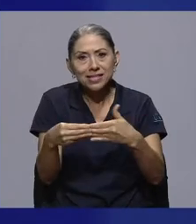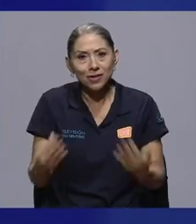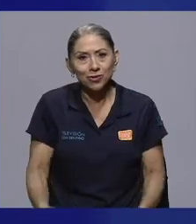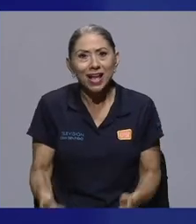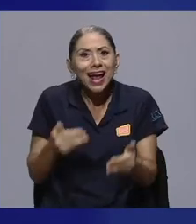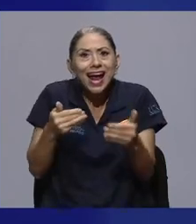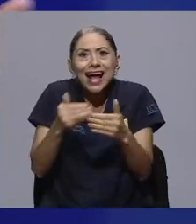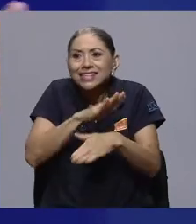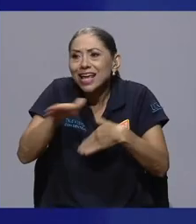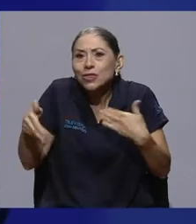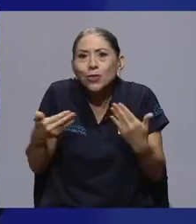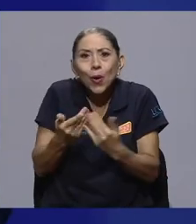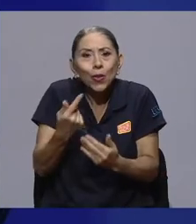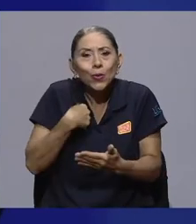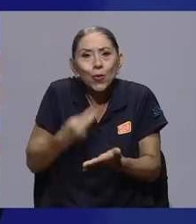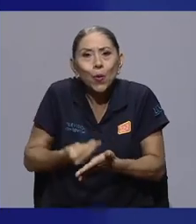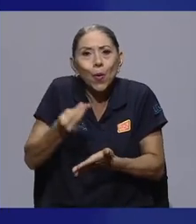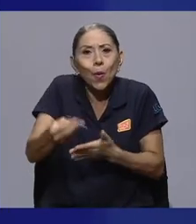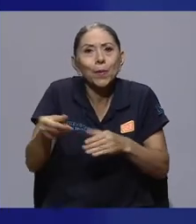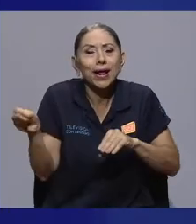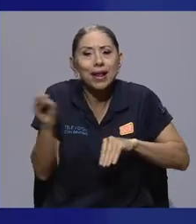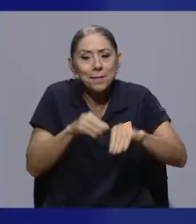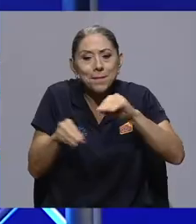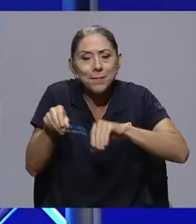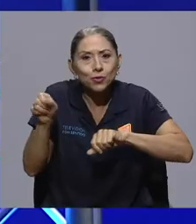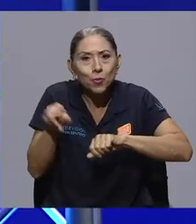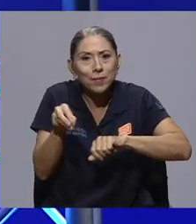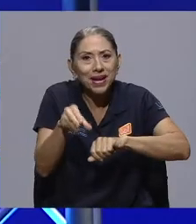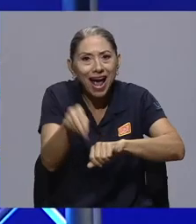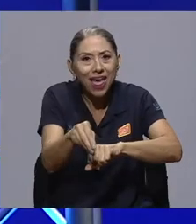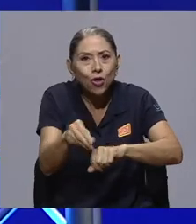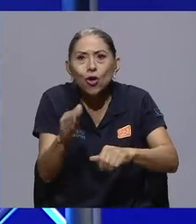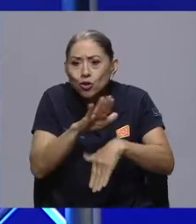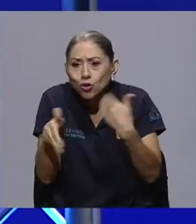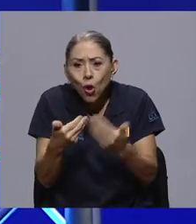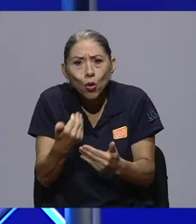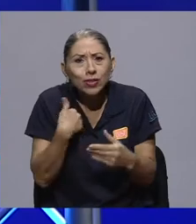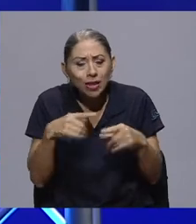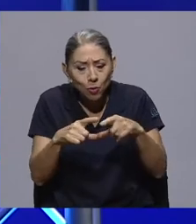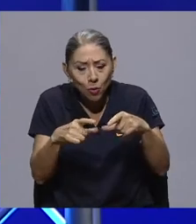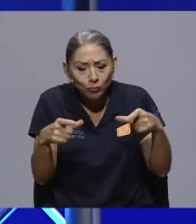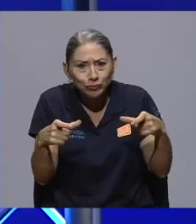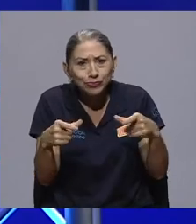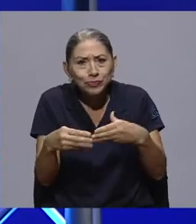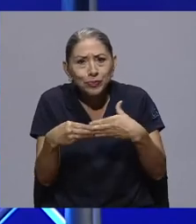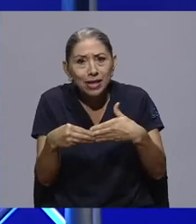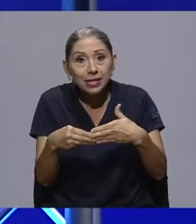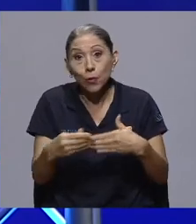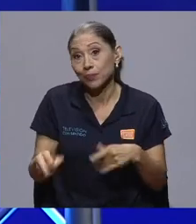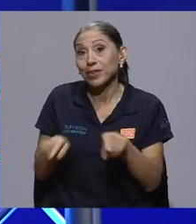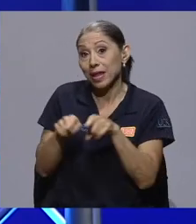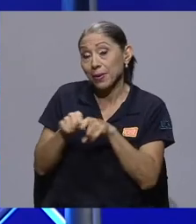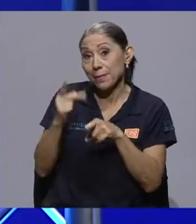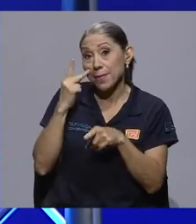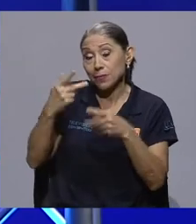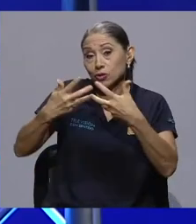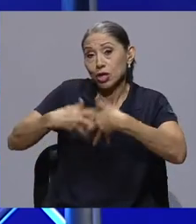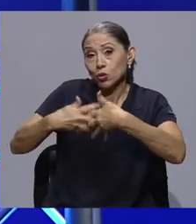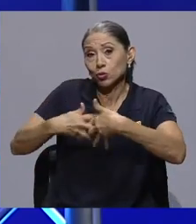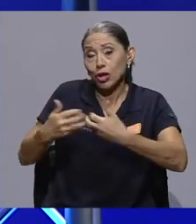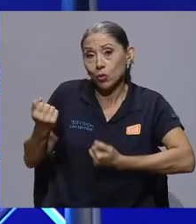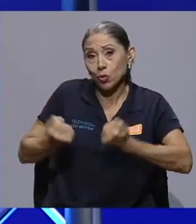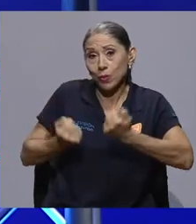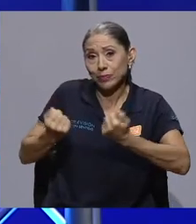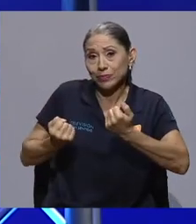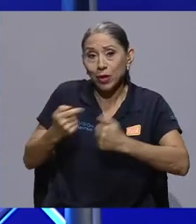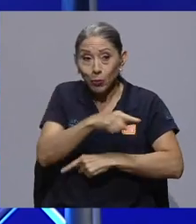que uno compra en el supermercado viene en recipientes plásticos. Tenemos el caso de la industria automotriz, que ustedes, los que están en